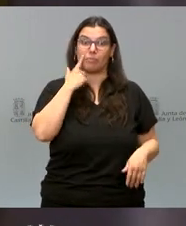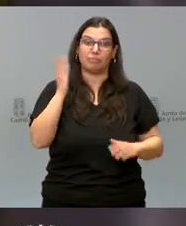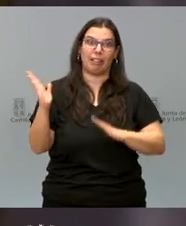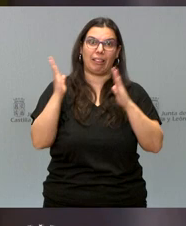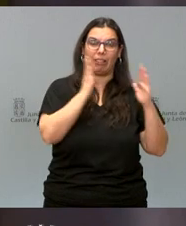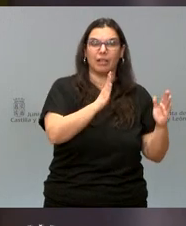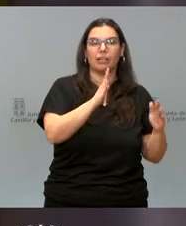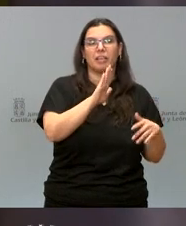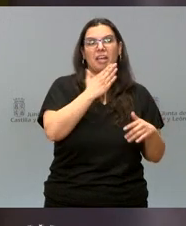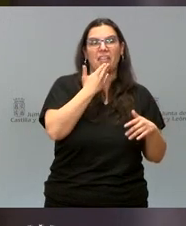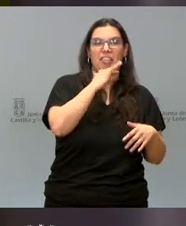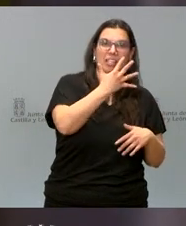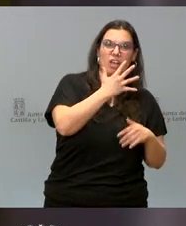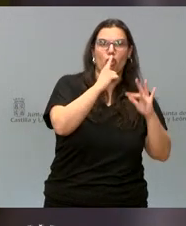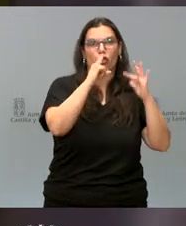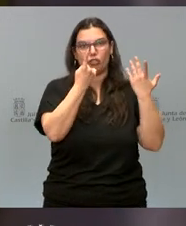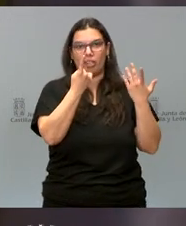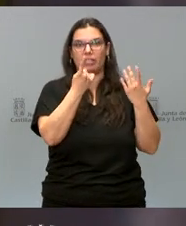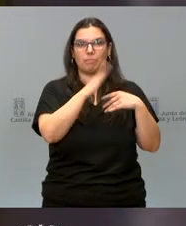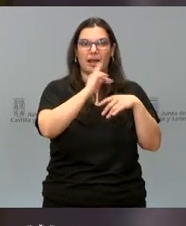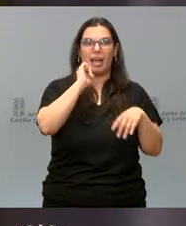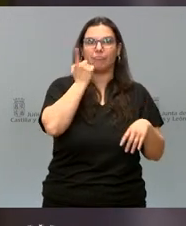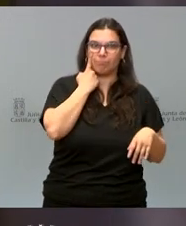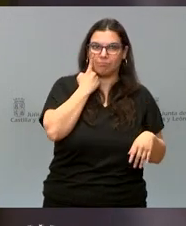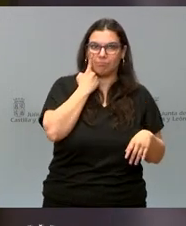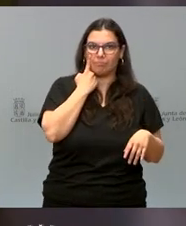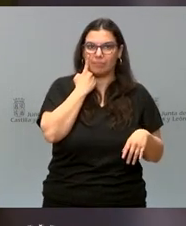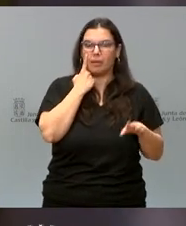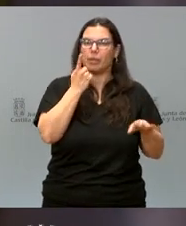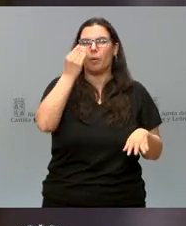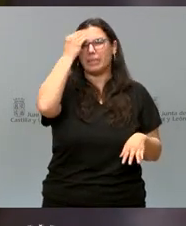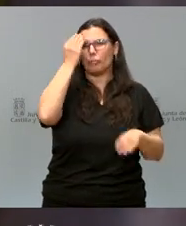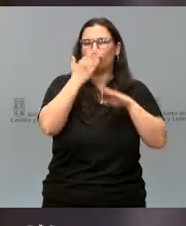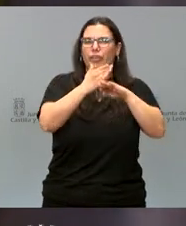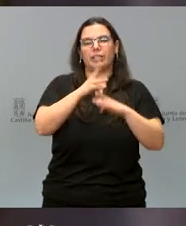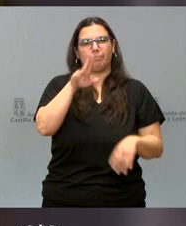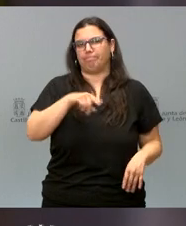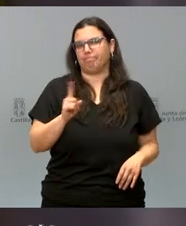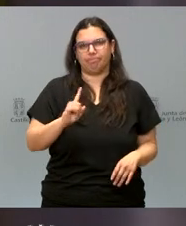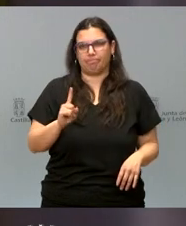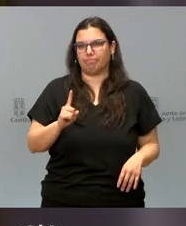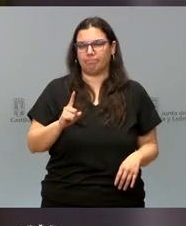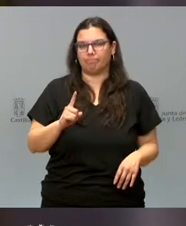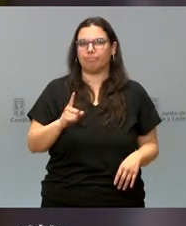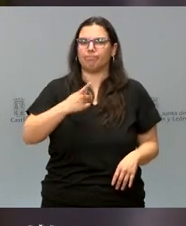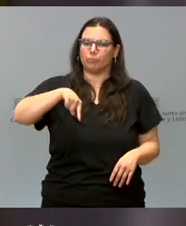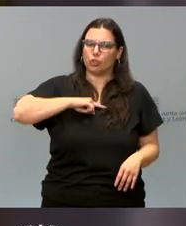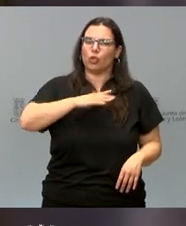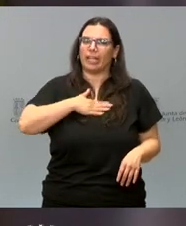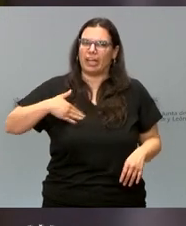media entre cinco o seis años en la actualidad, pero no nos parece suficiente. Queremos ser